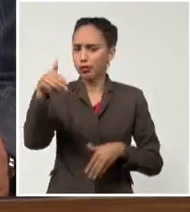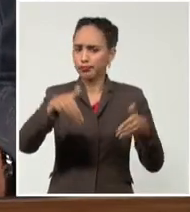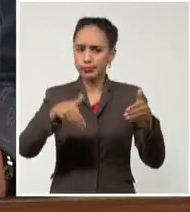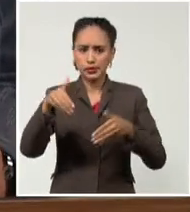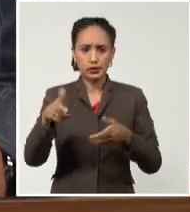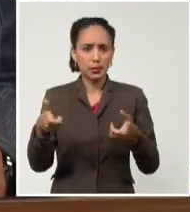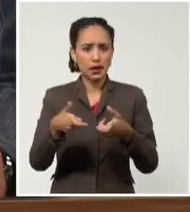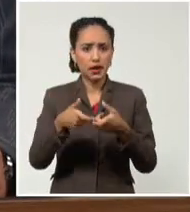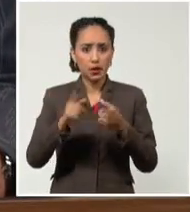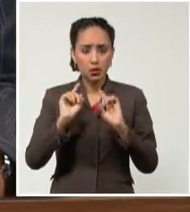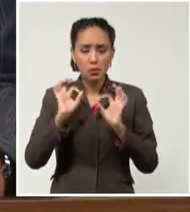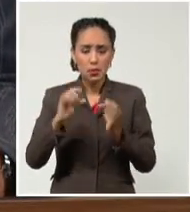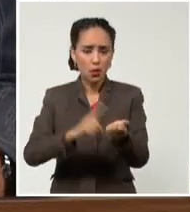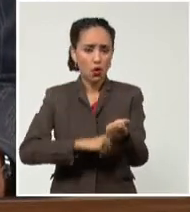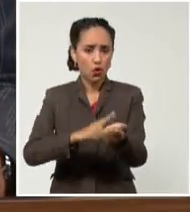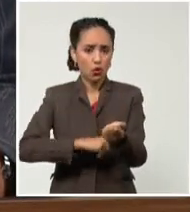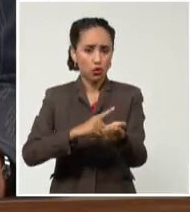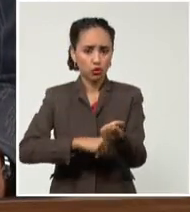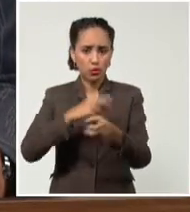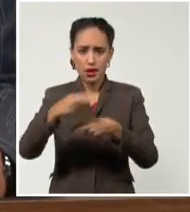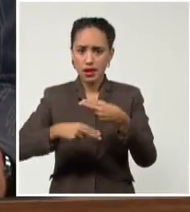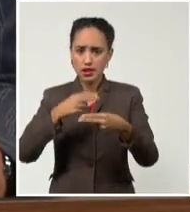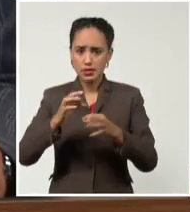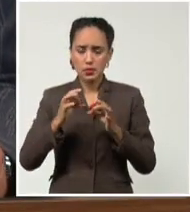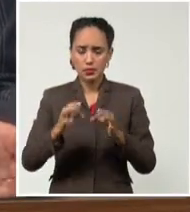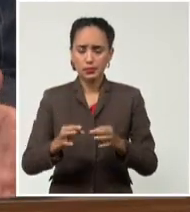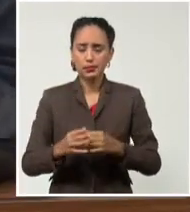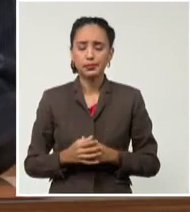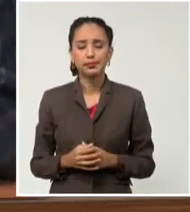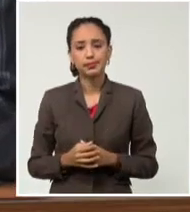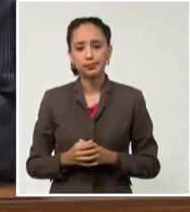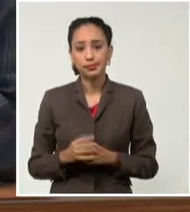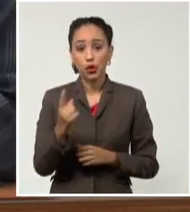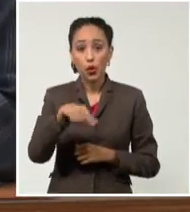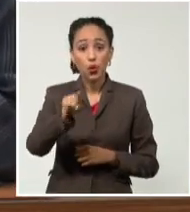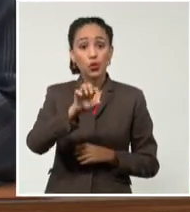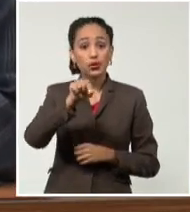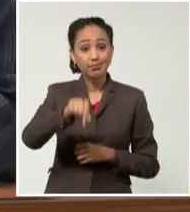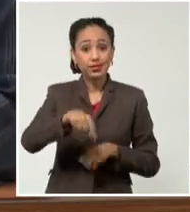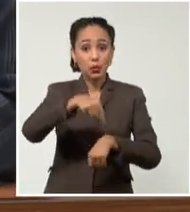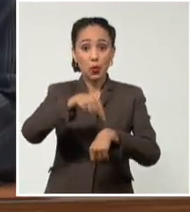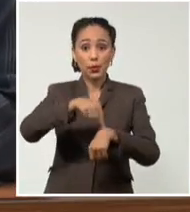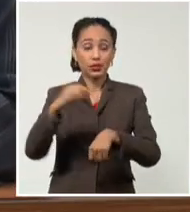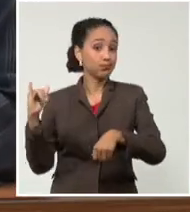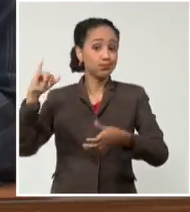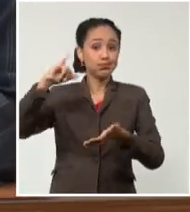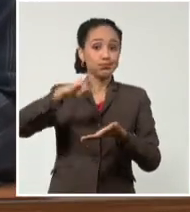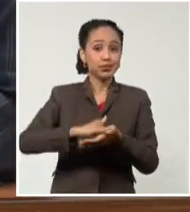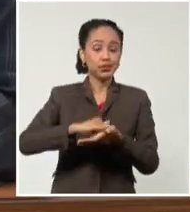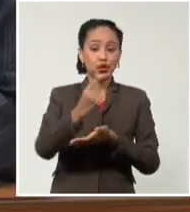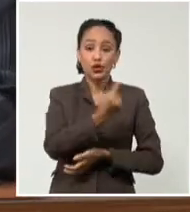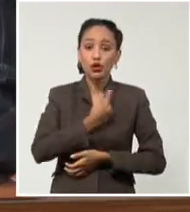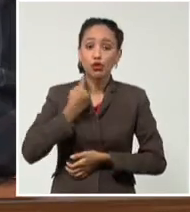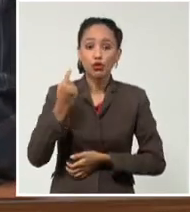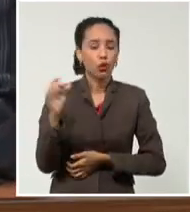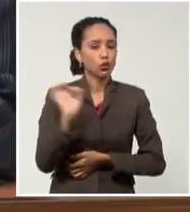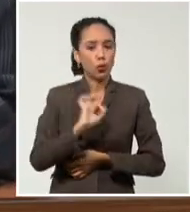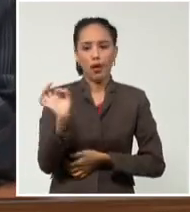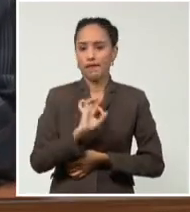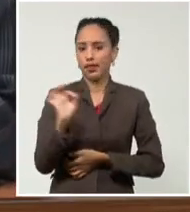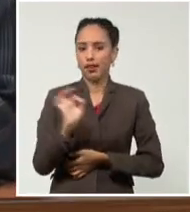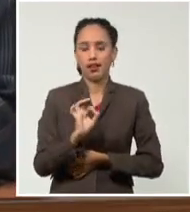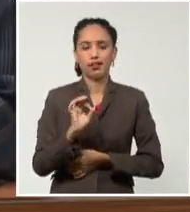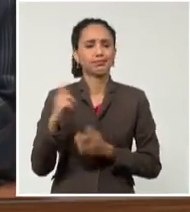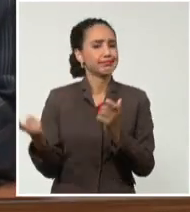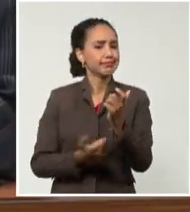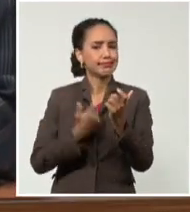reuniones que hacemos de manera periódica. Ustedes llegan a un momento que nos encontramos todavía en pleno combate